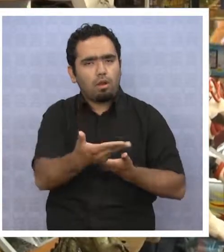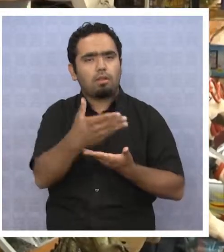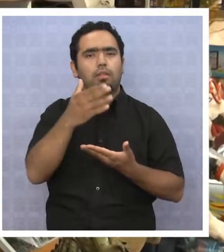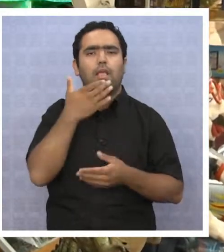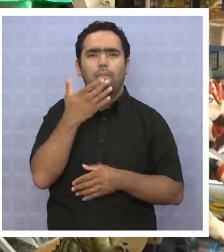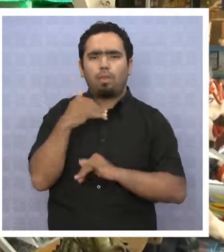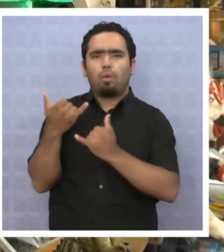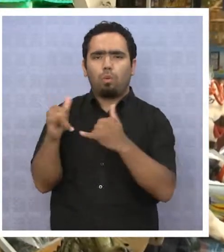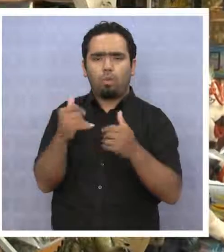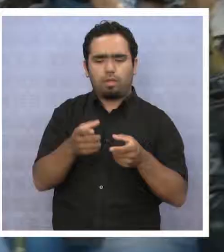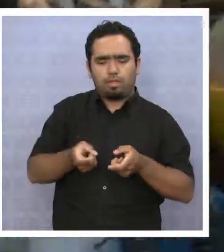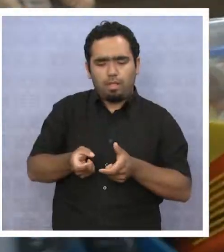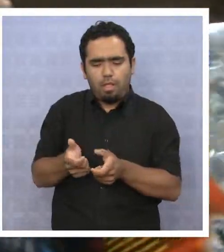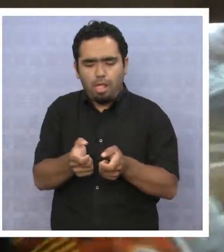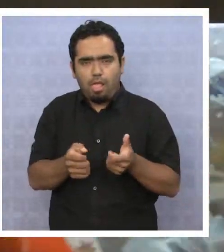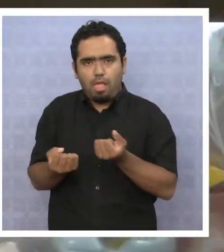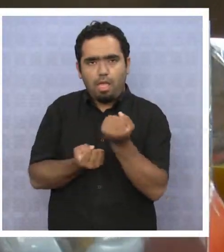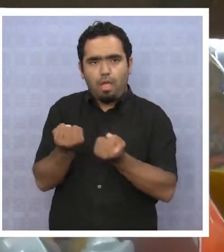juguete, autocontrol remoto.